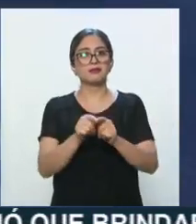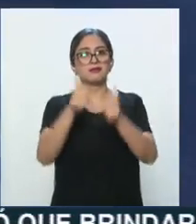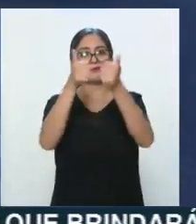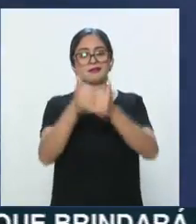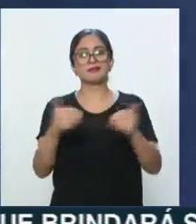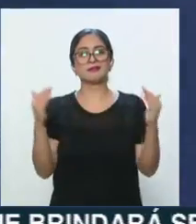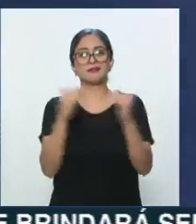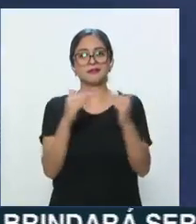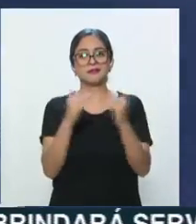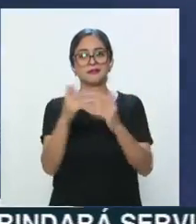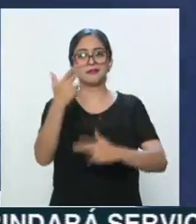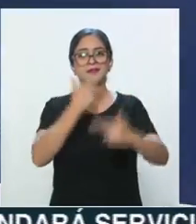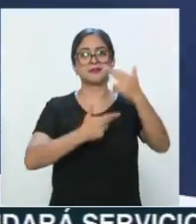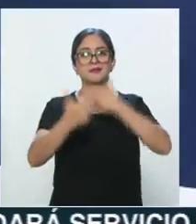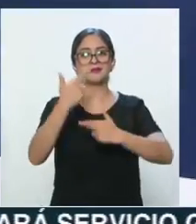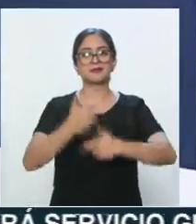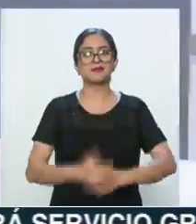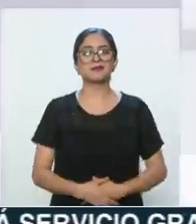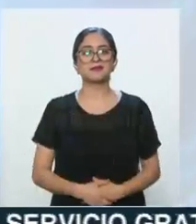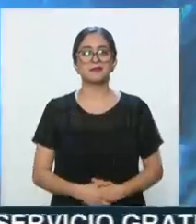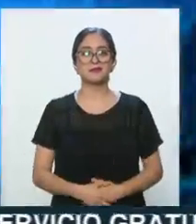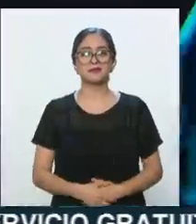quédese con nosotros, es breve. Regresamos.